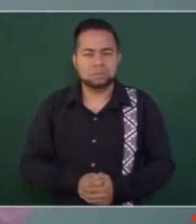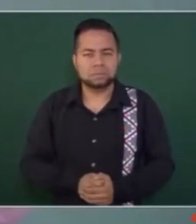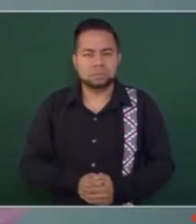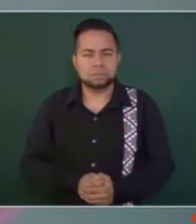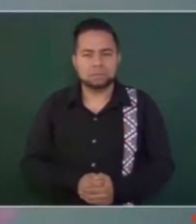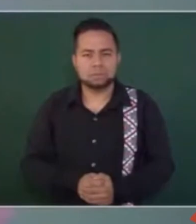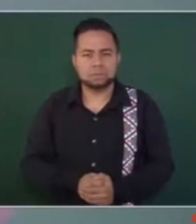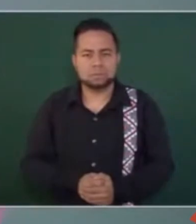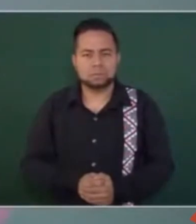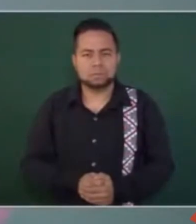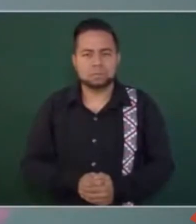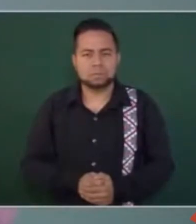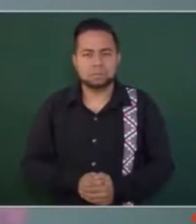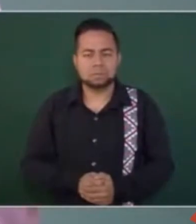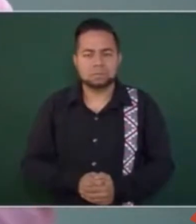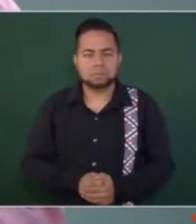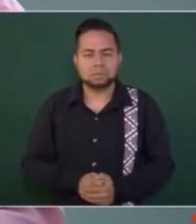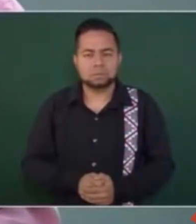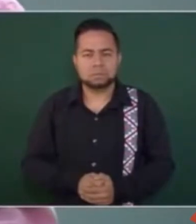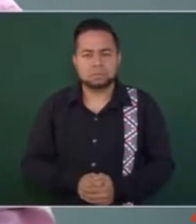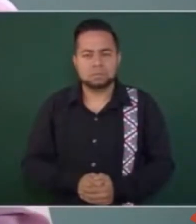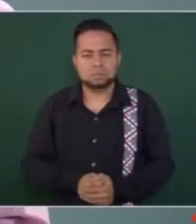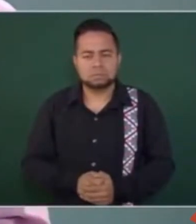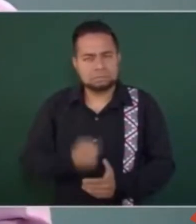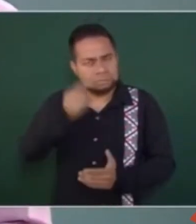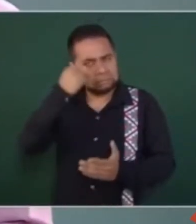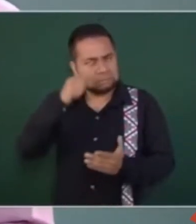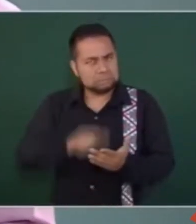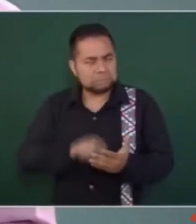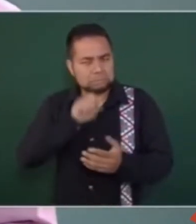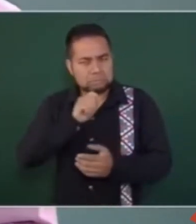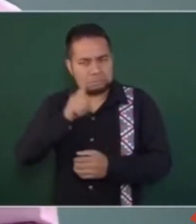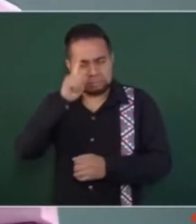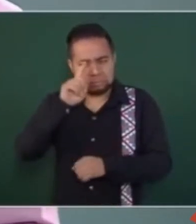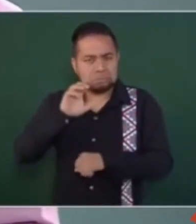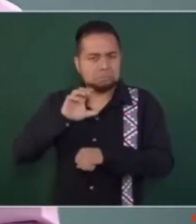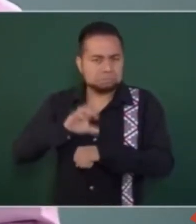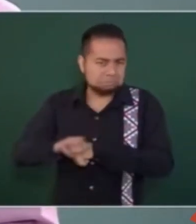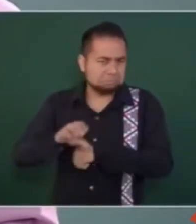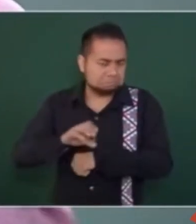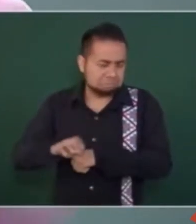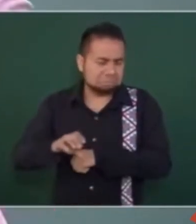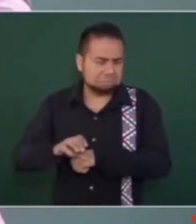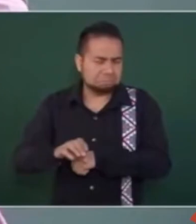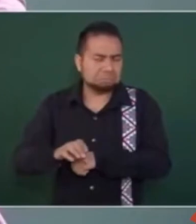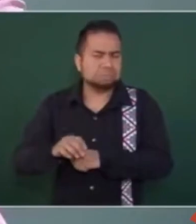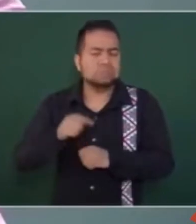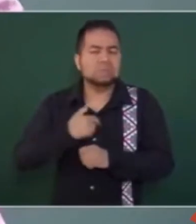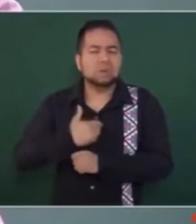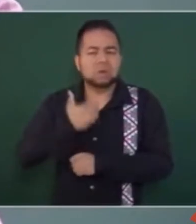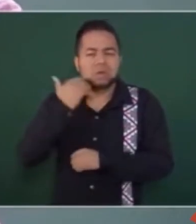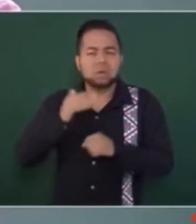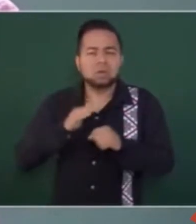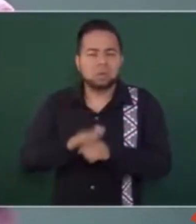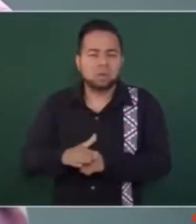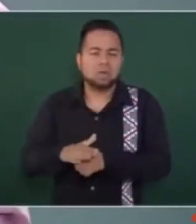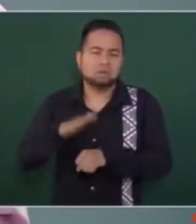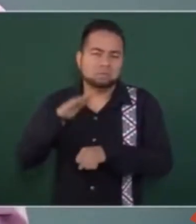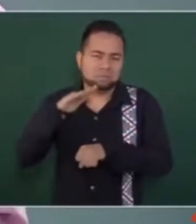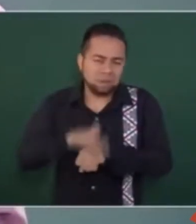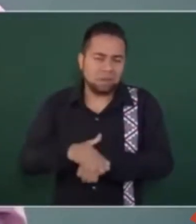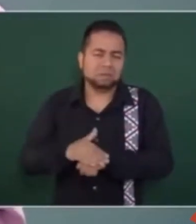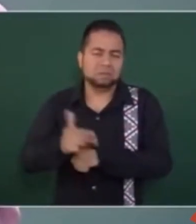creo que para colombianos también, lo que queremos es que se amplíe